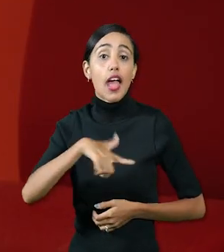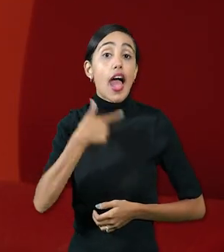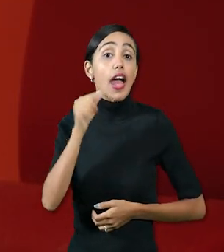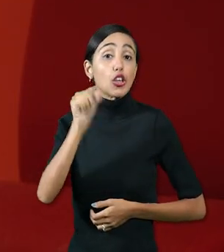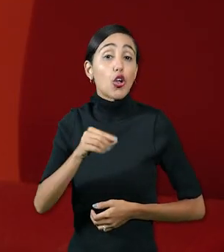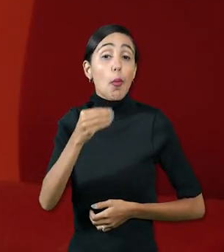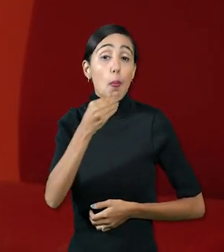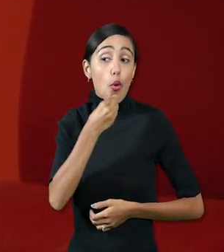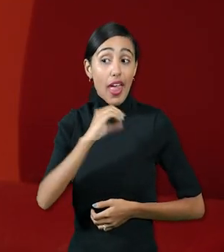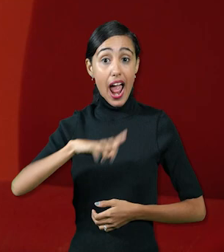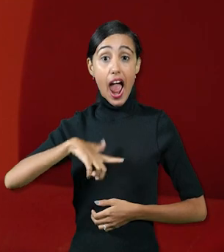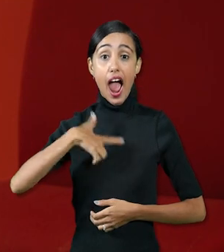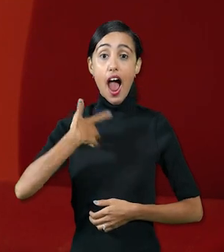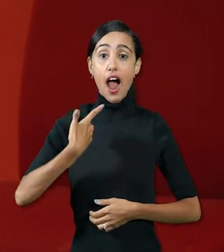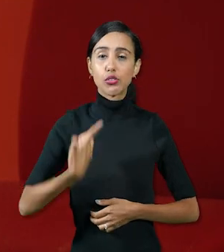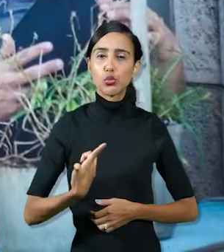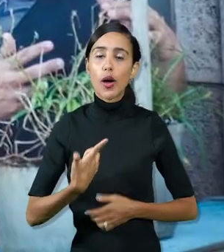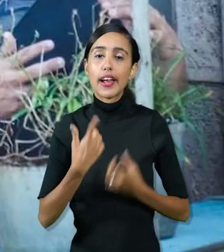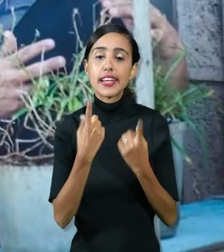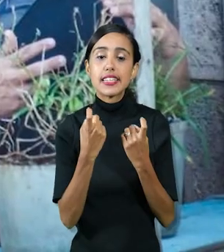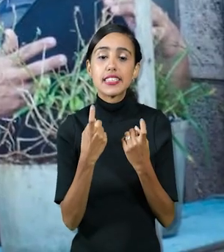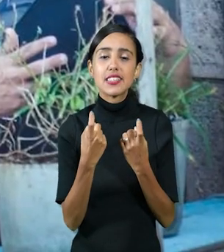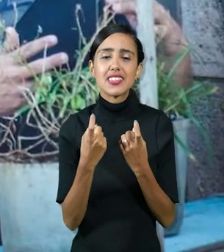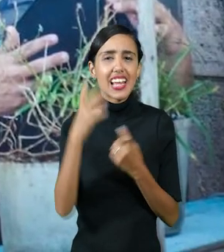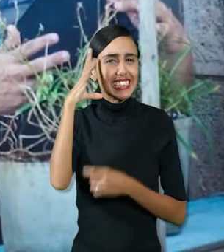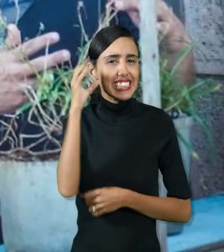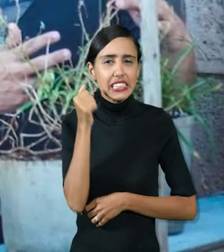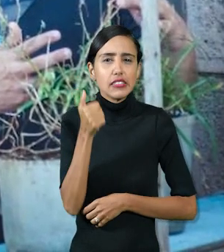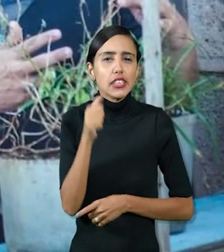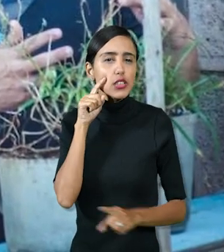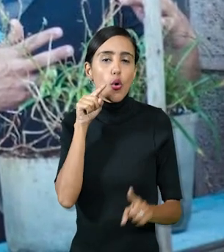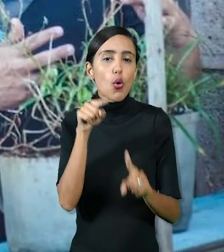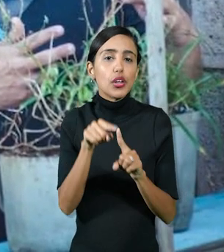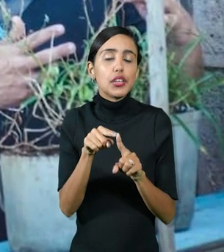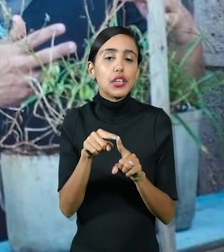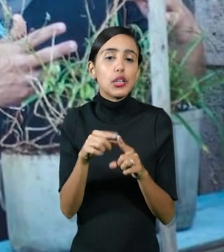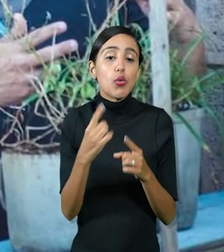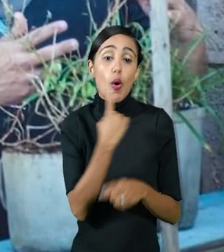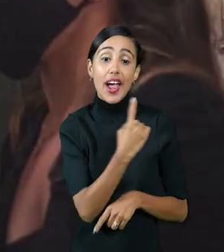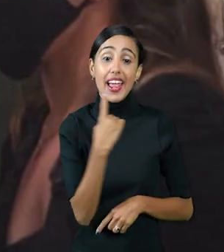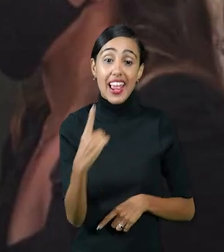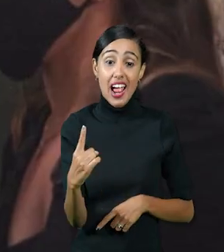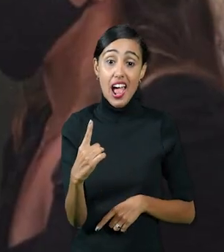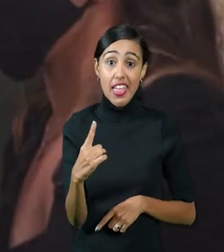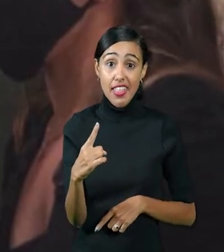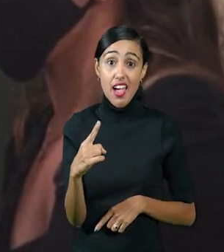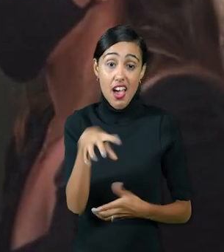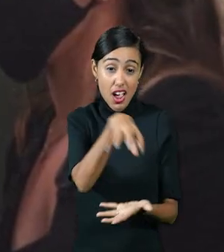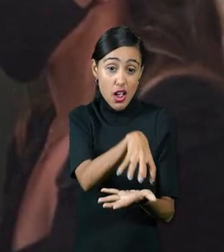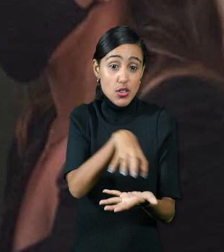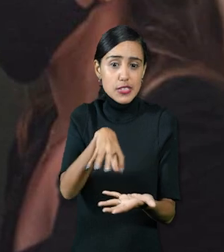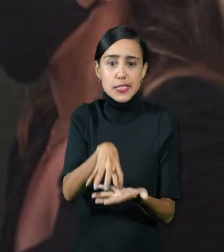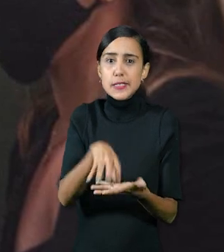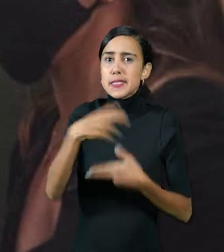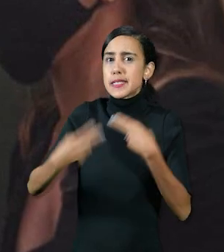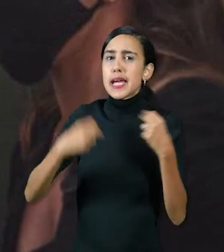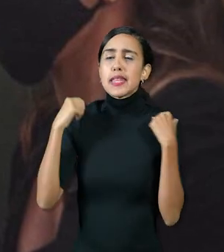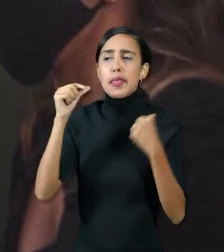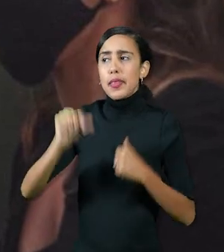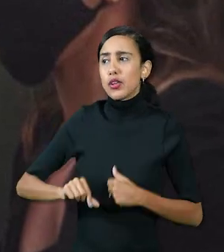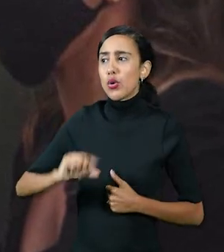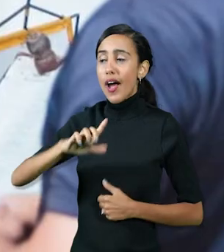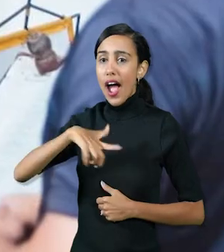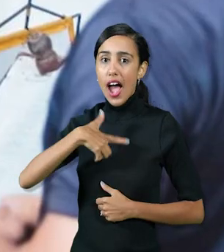para poder actuar necesitan tener muy claro cuál es su objetivo en cada escena ¿Qué hace el director de actores?